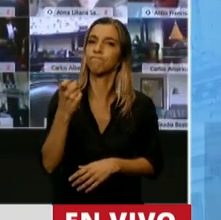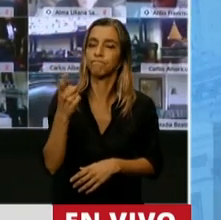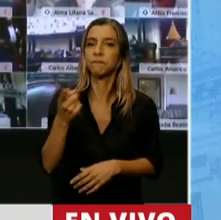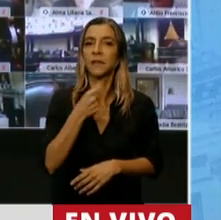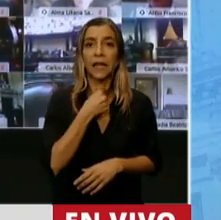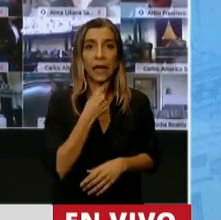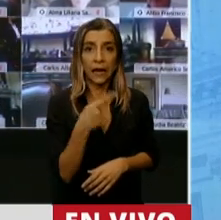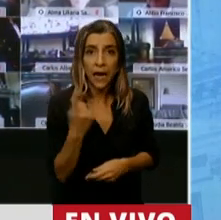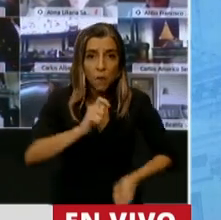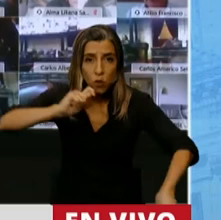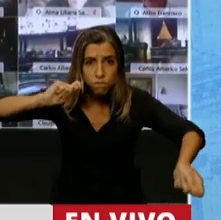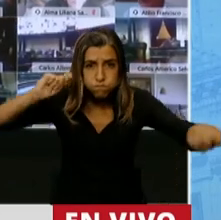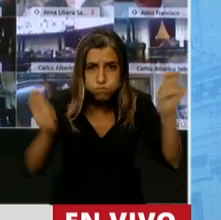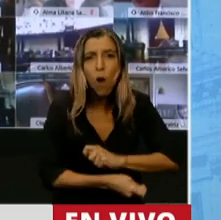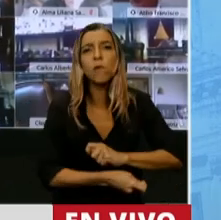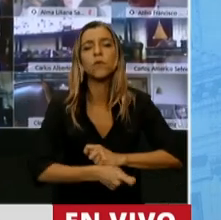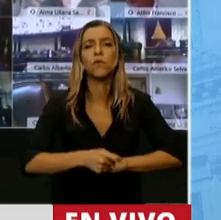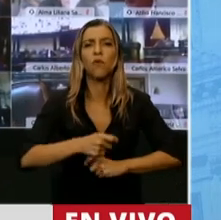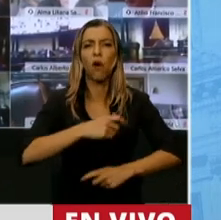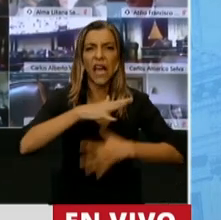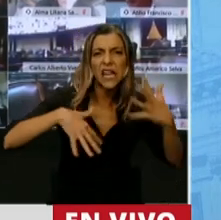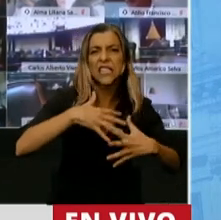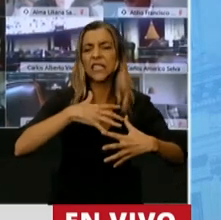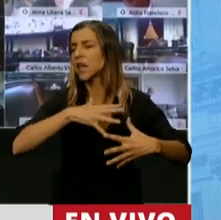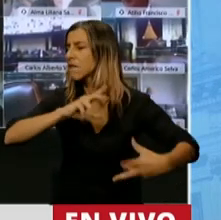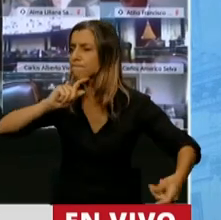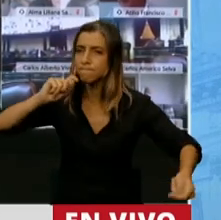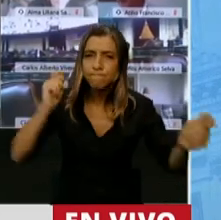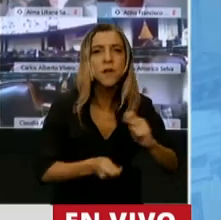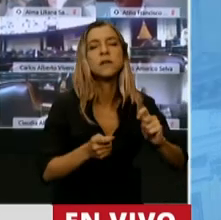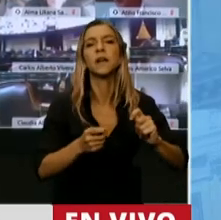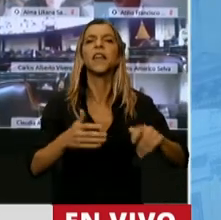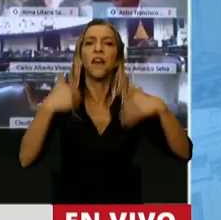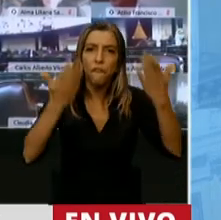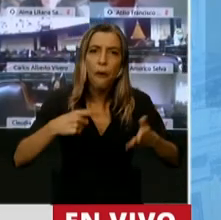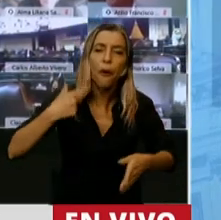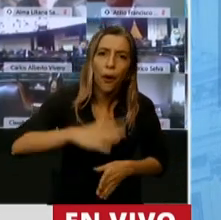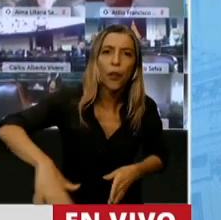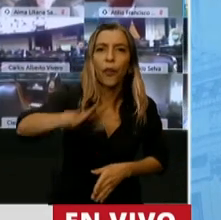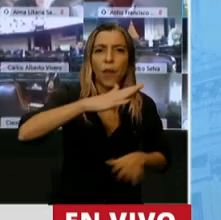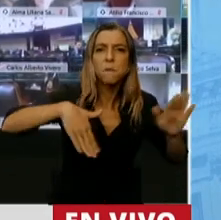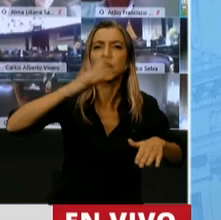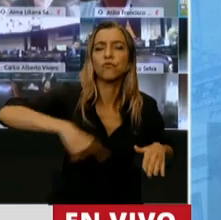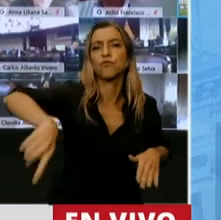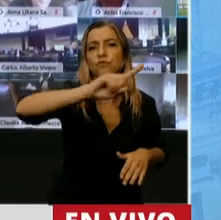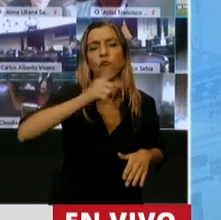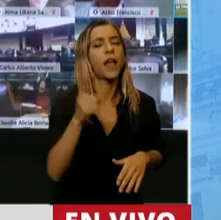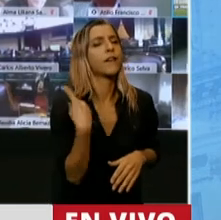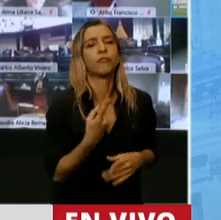a esta situación, a esta crisis, en favor de las grandes mayorías, es necesario